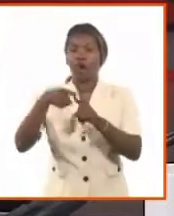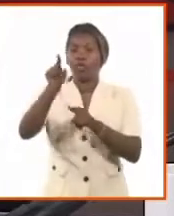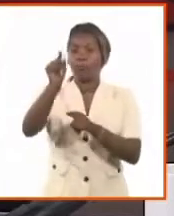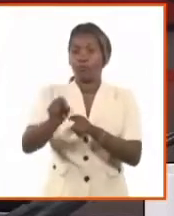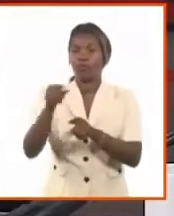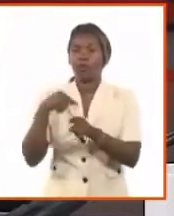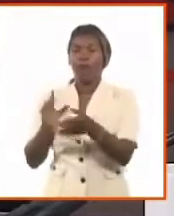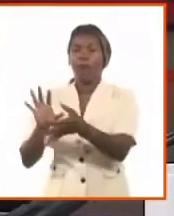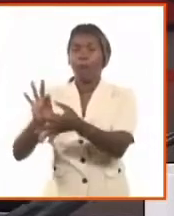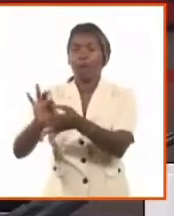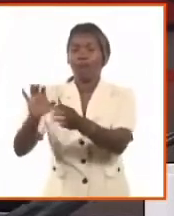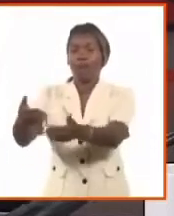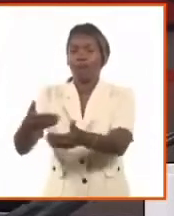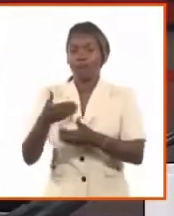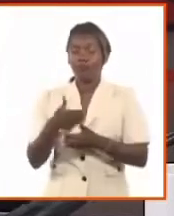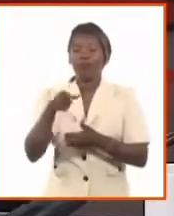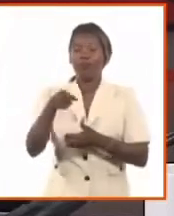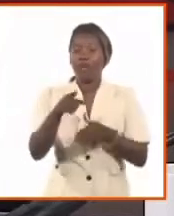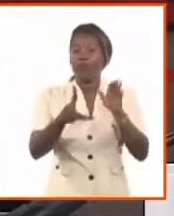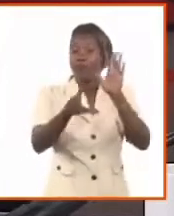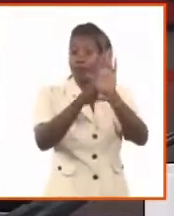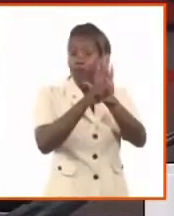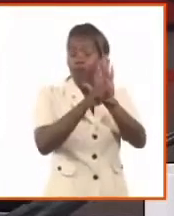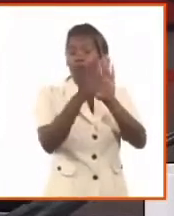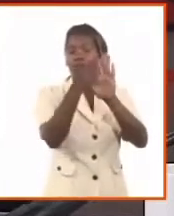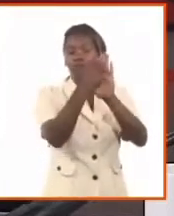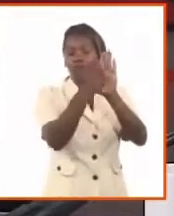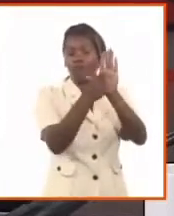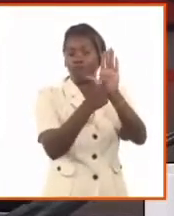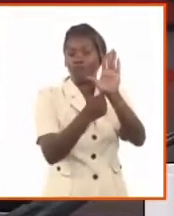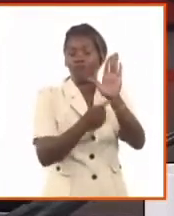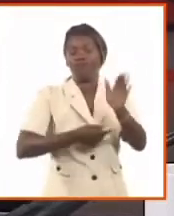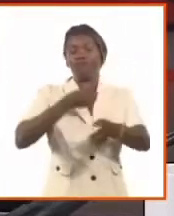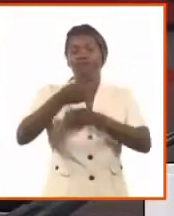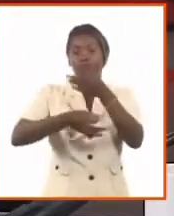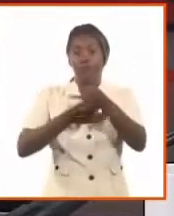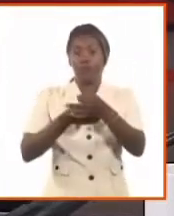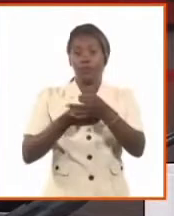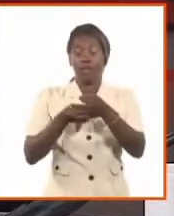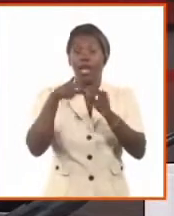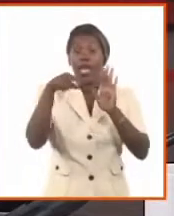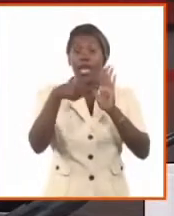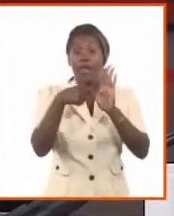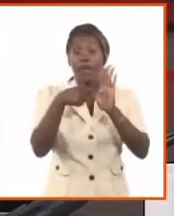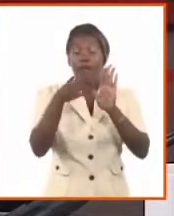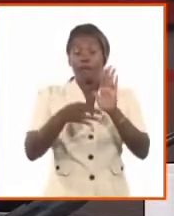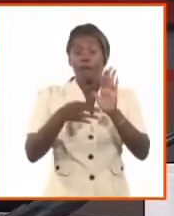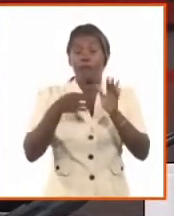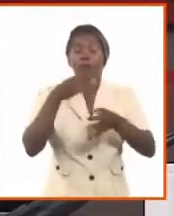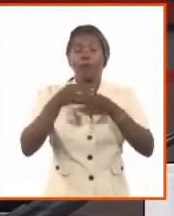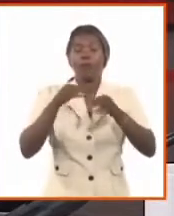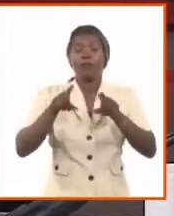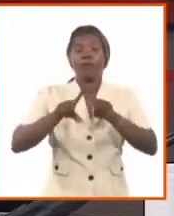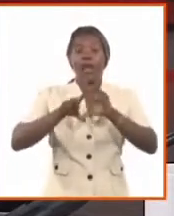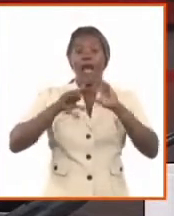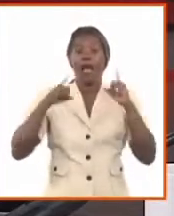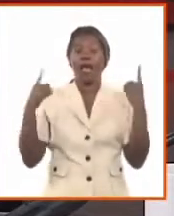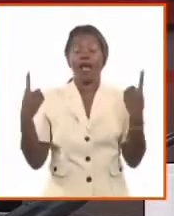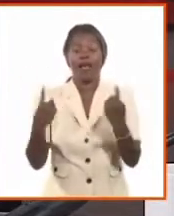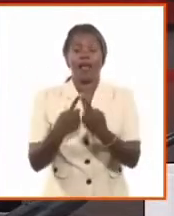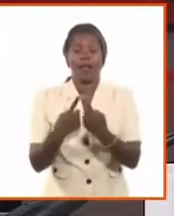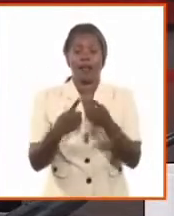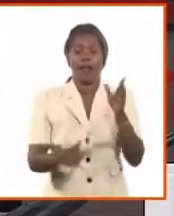es un código, y hago especial énfasis, un código porque racionaliza las normas